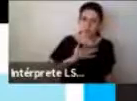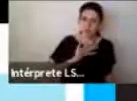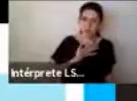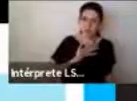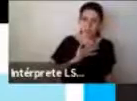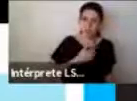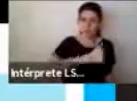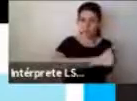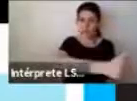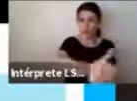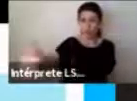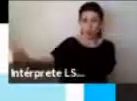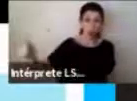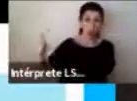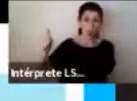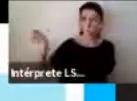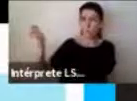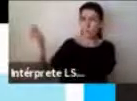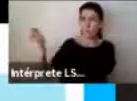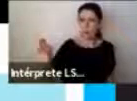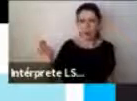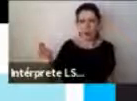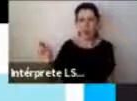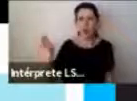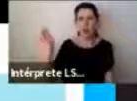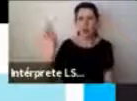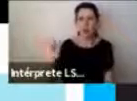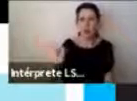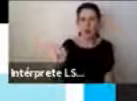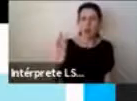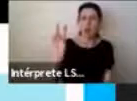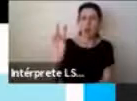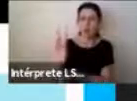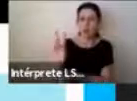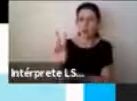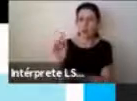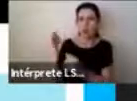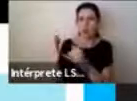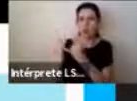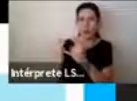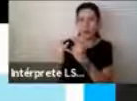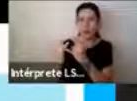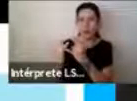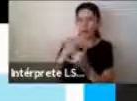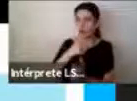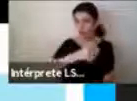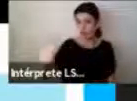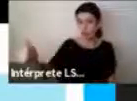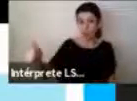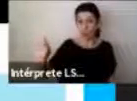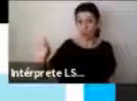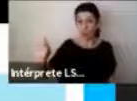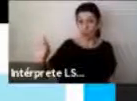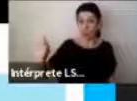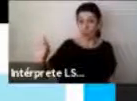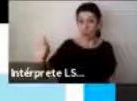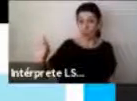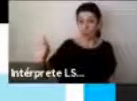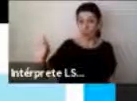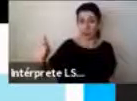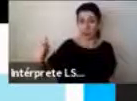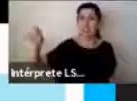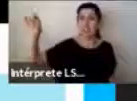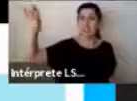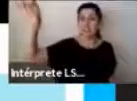incluyendo nuestros papás, nuestros profesores y nuestros amigos, supieran algo de nosotros, pero que nosotros no lo